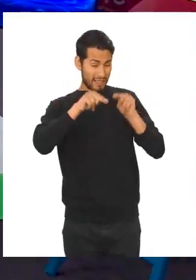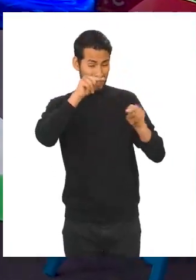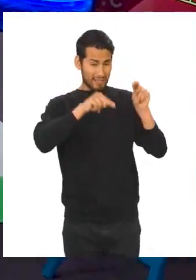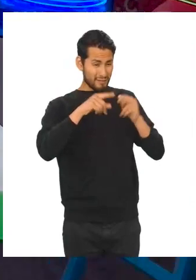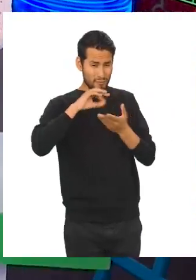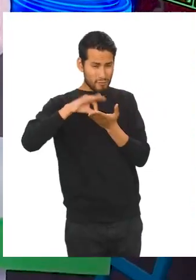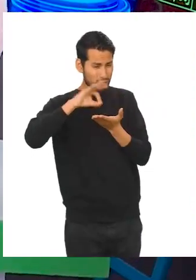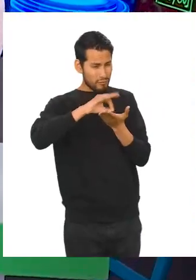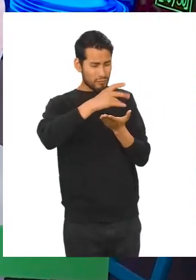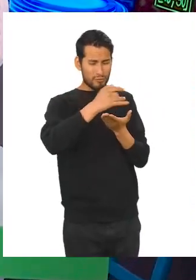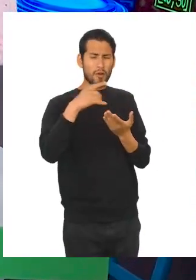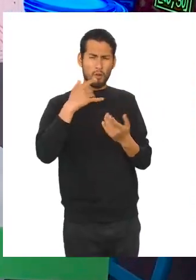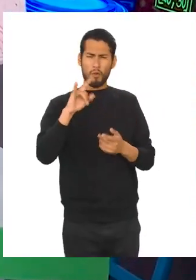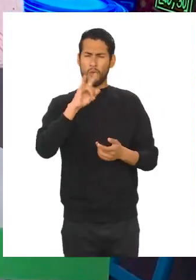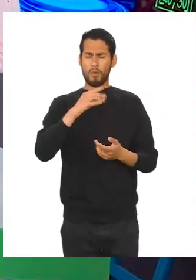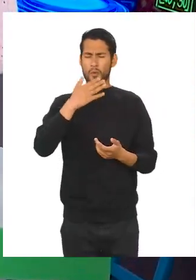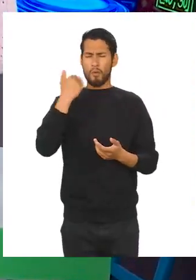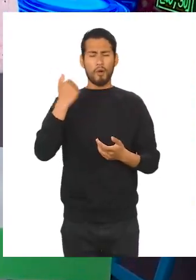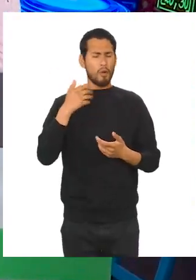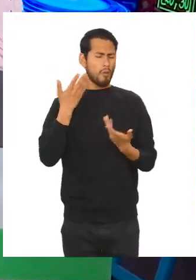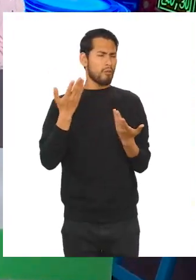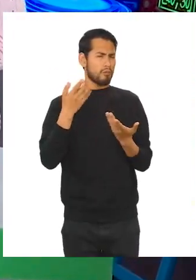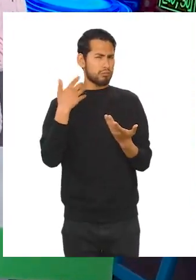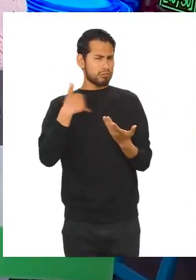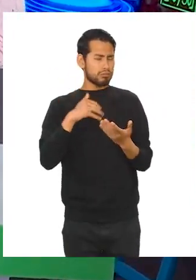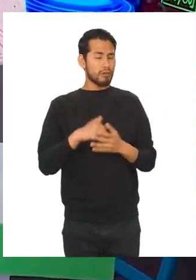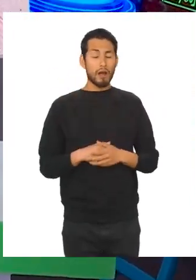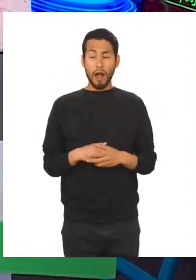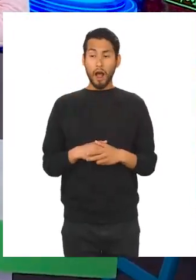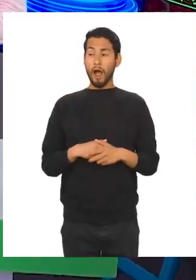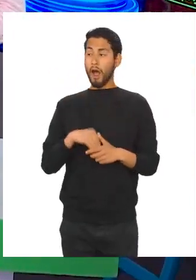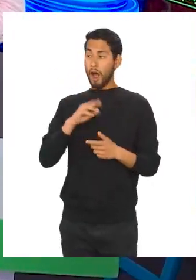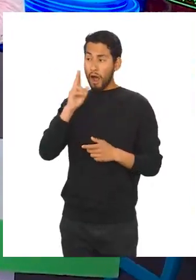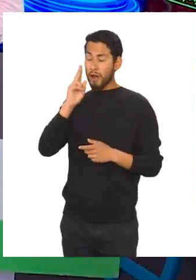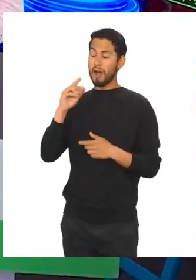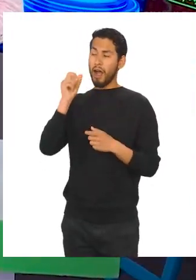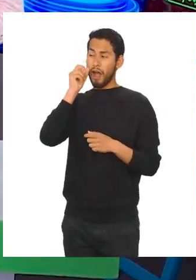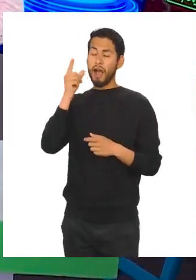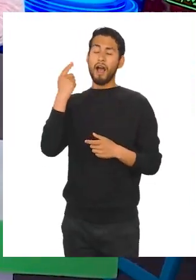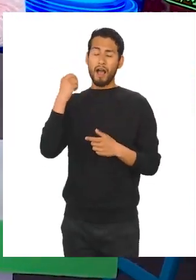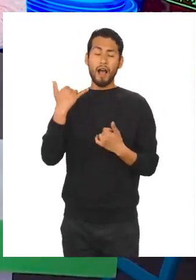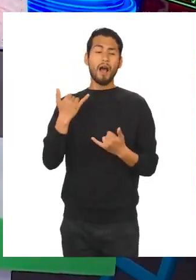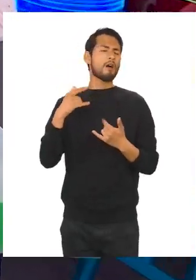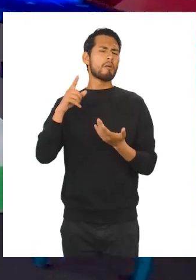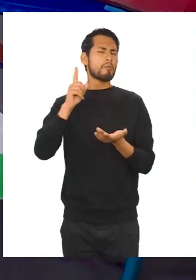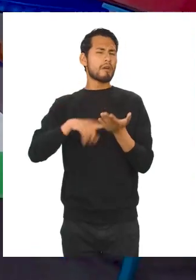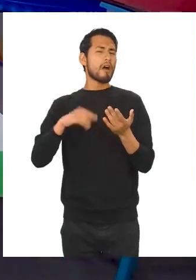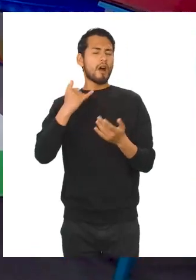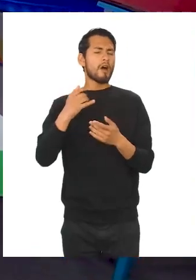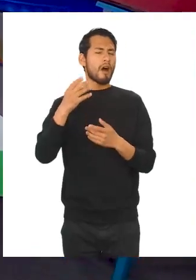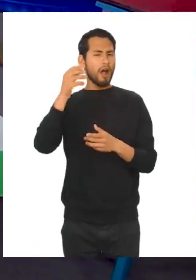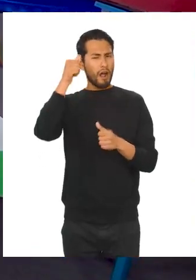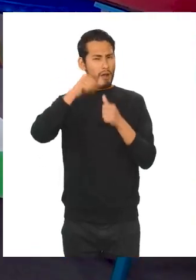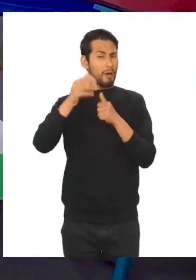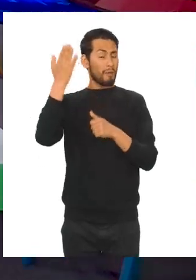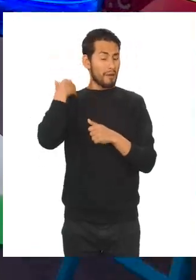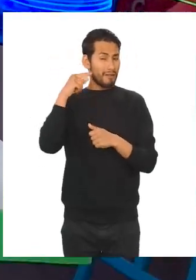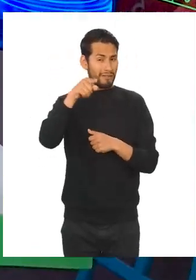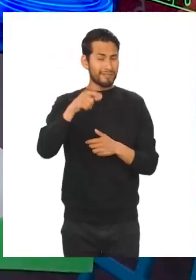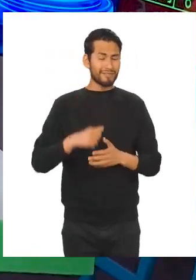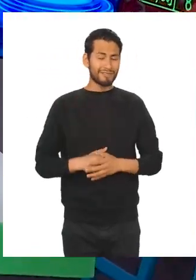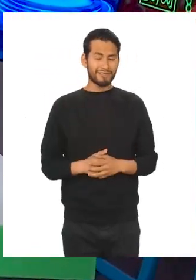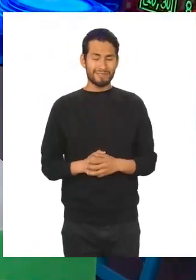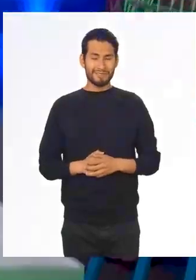piensa. ¡Guau, profe! Ya voy entendiendo mejor. Pero, ¿qué le parece si antes de profundizar más en el tema, vamos a nuestro segmento...